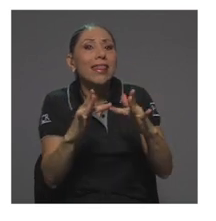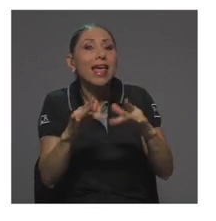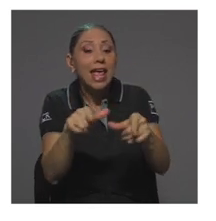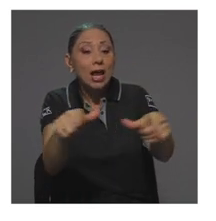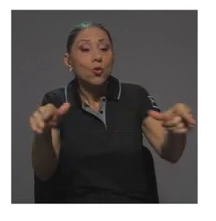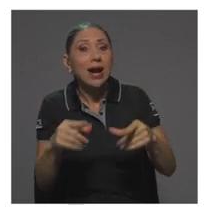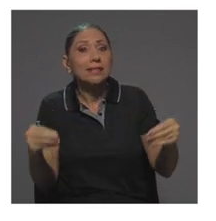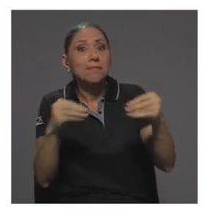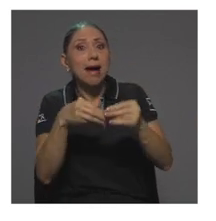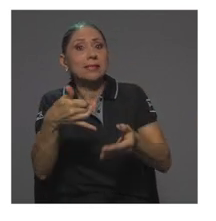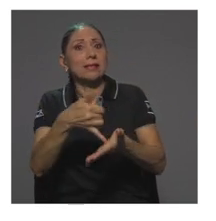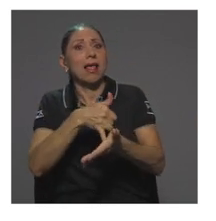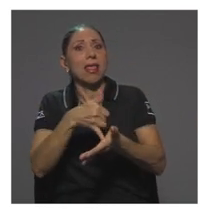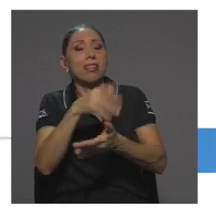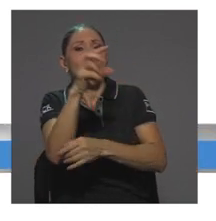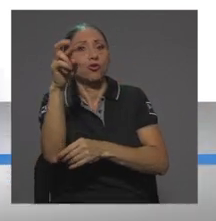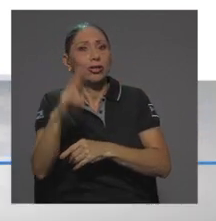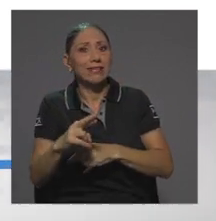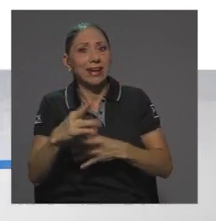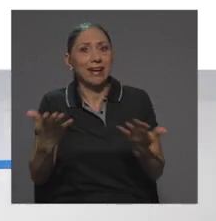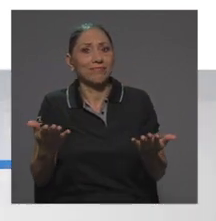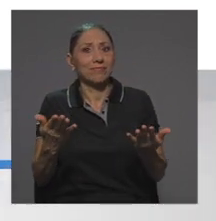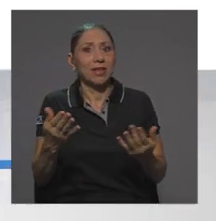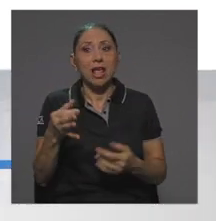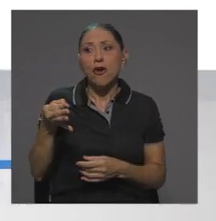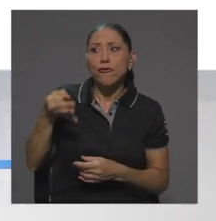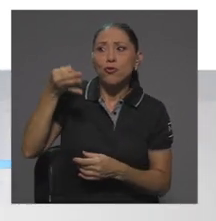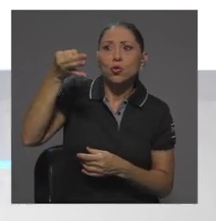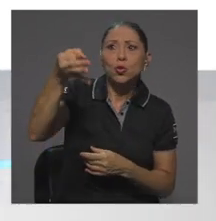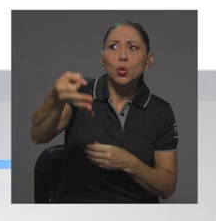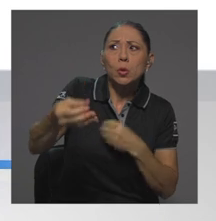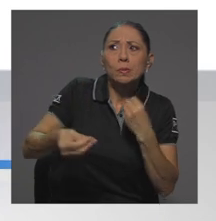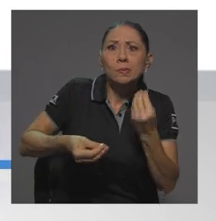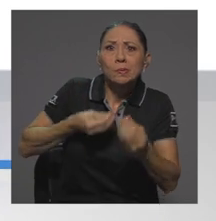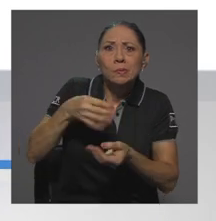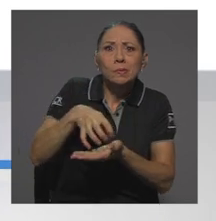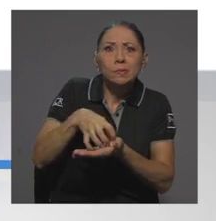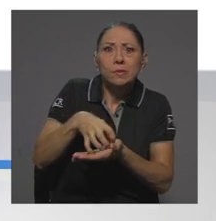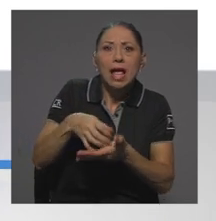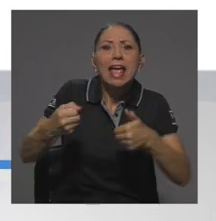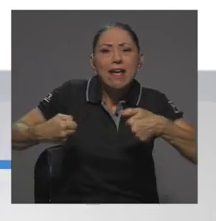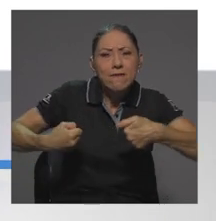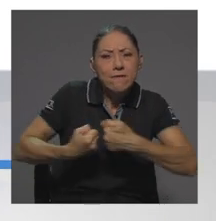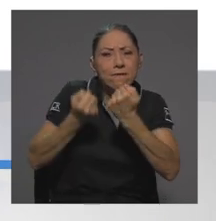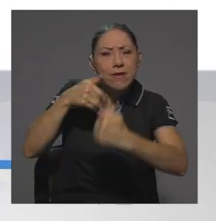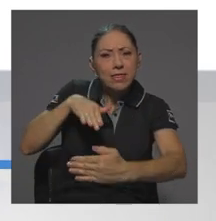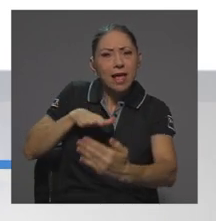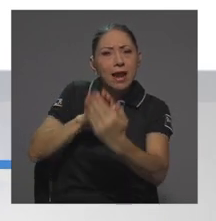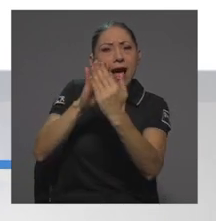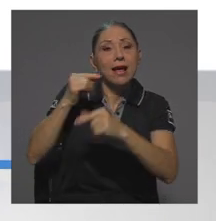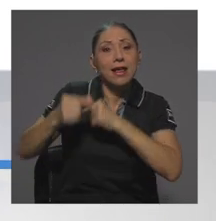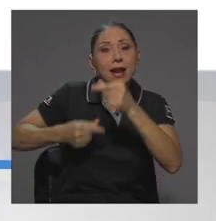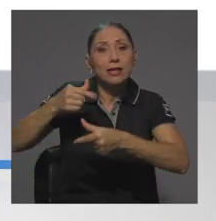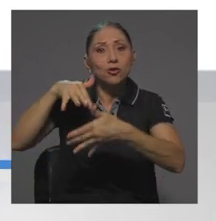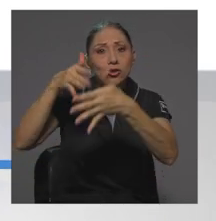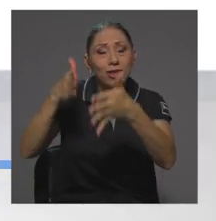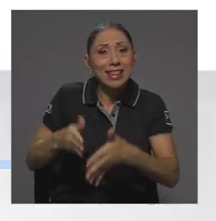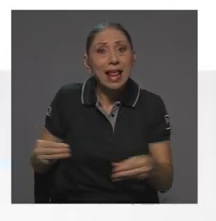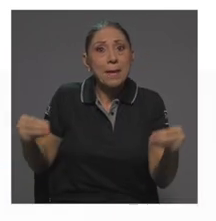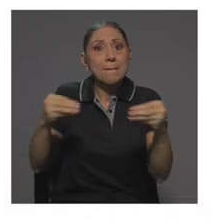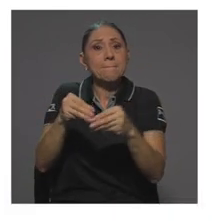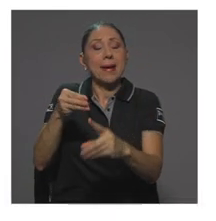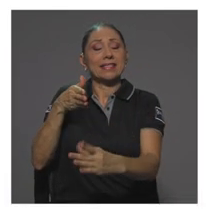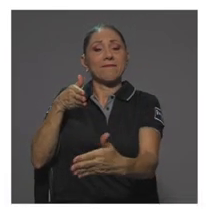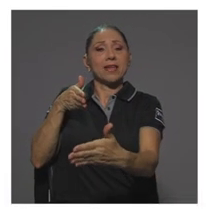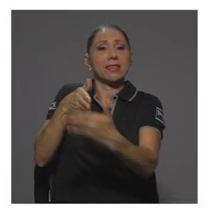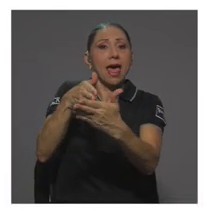vulnerables de Costa Rica, y el futuro incierto al que se enfrentará la generación estudiantil más afectada por la